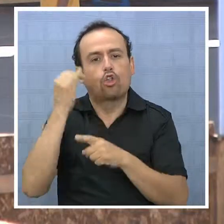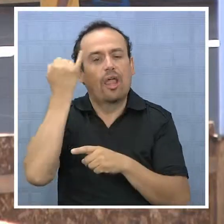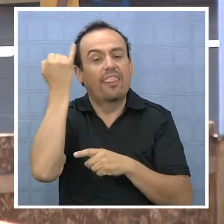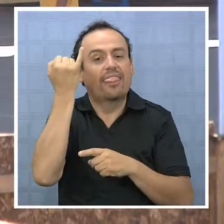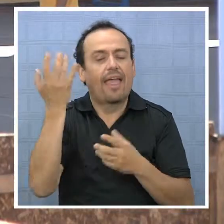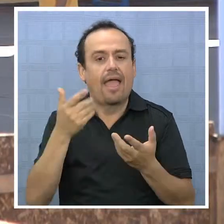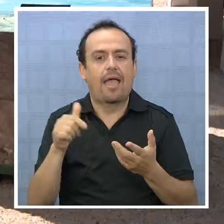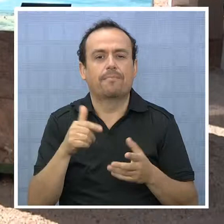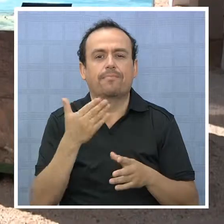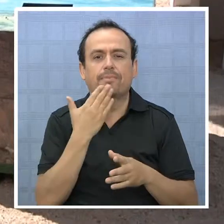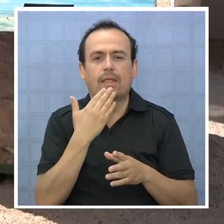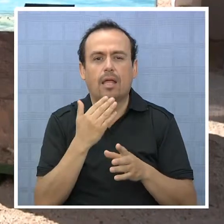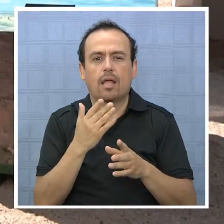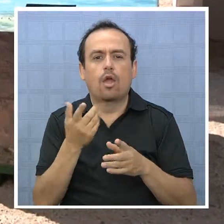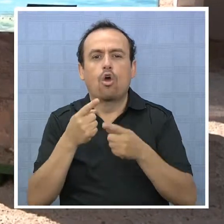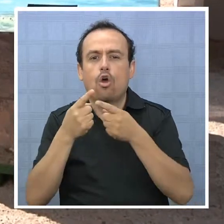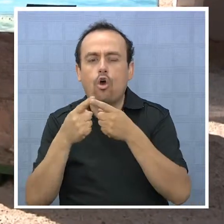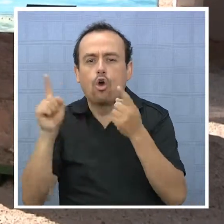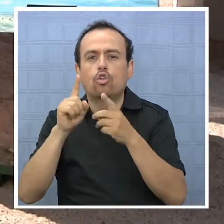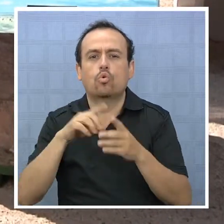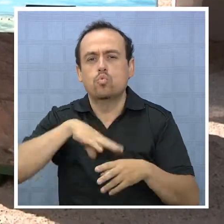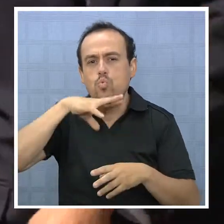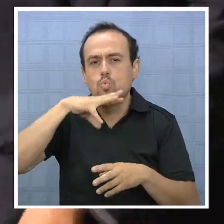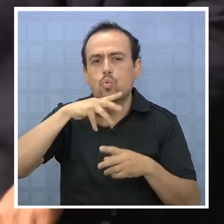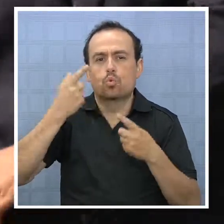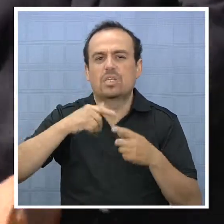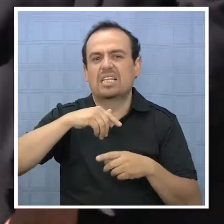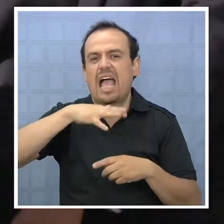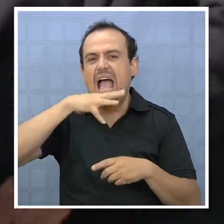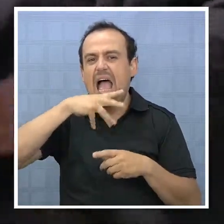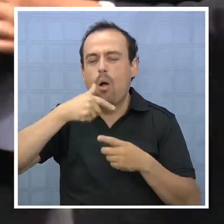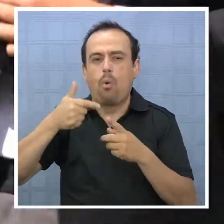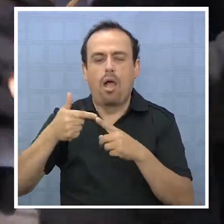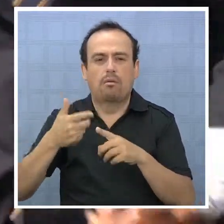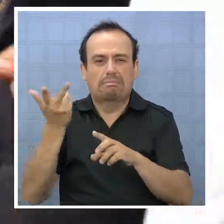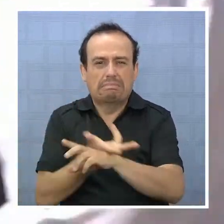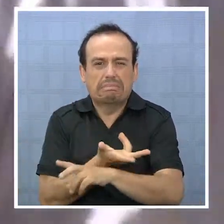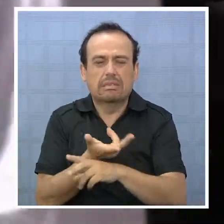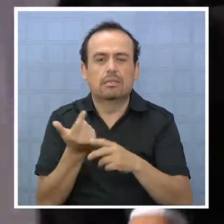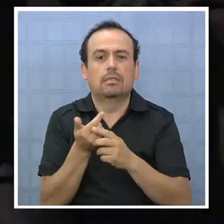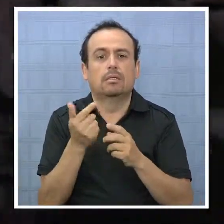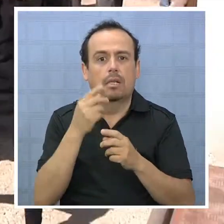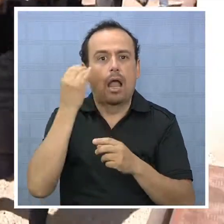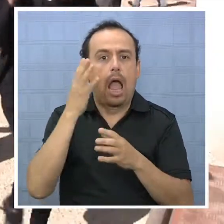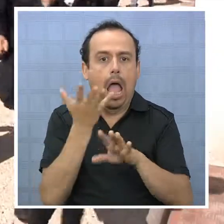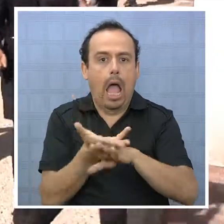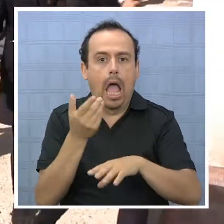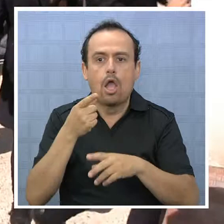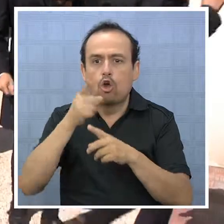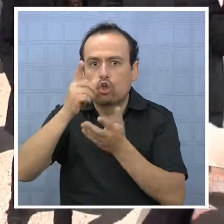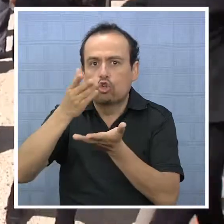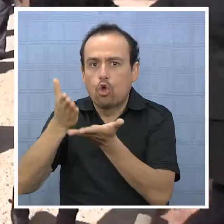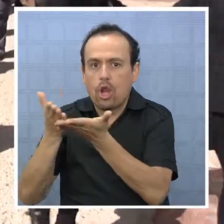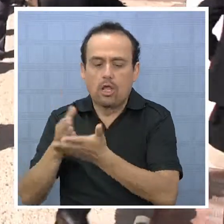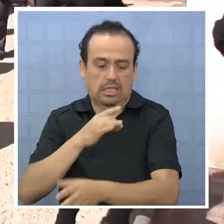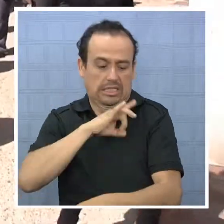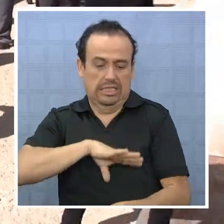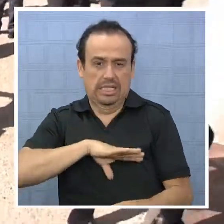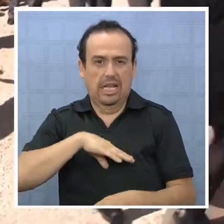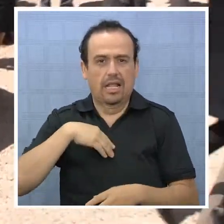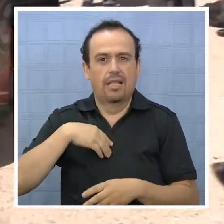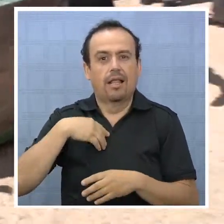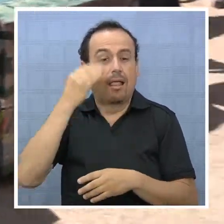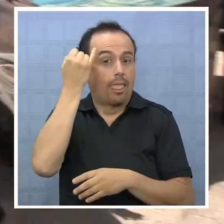iniciativas tendientes, por ejemplo, a reutilizar lo que son las aguas grises, que hay varias ya iniciativas en el país en varios